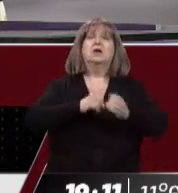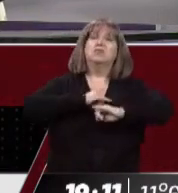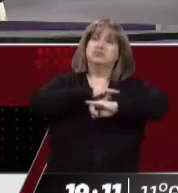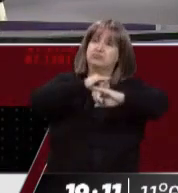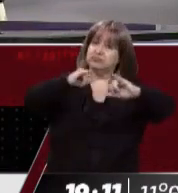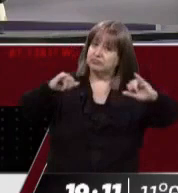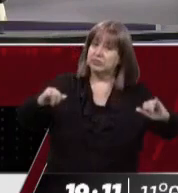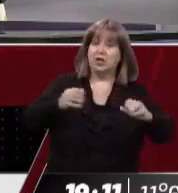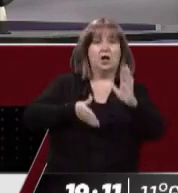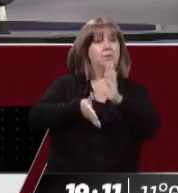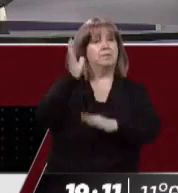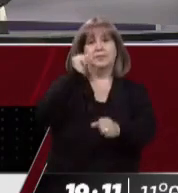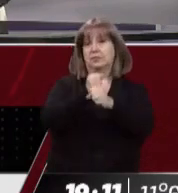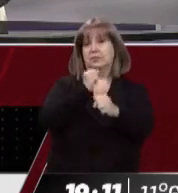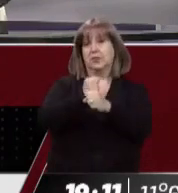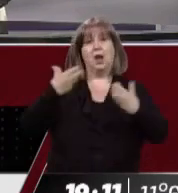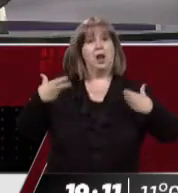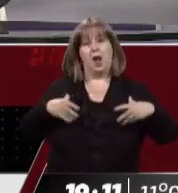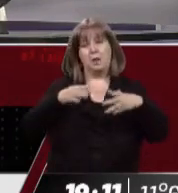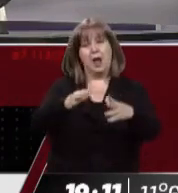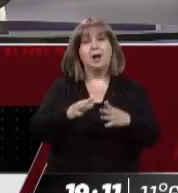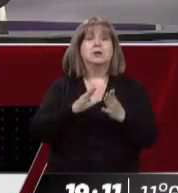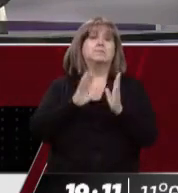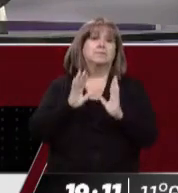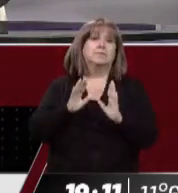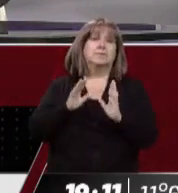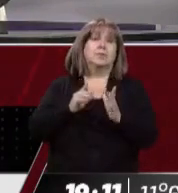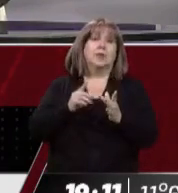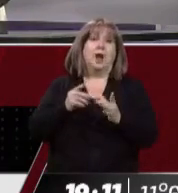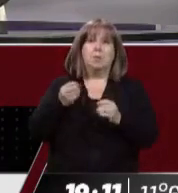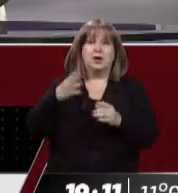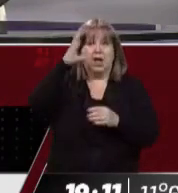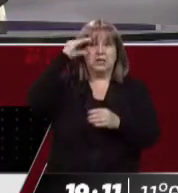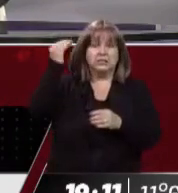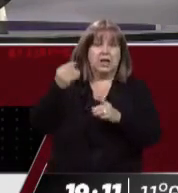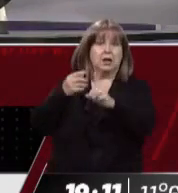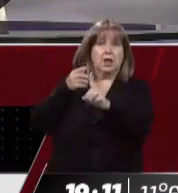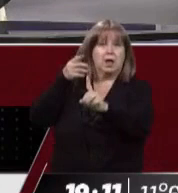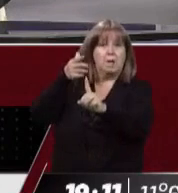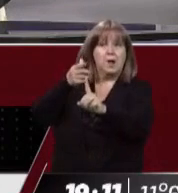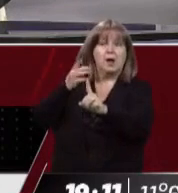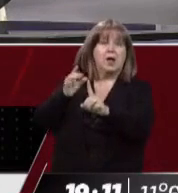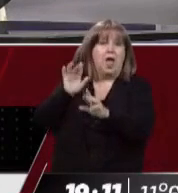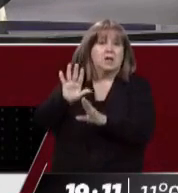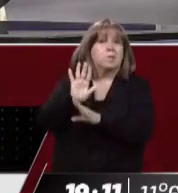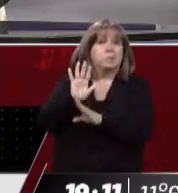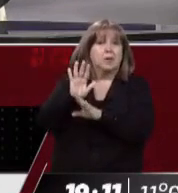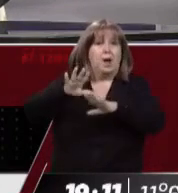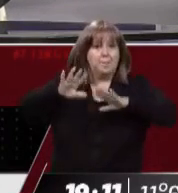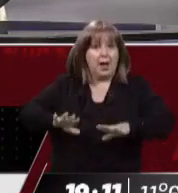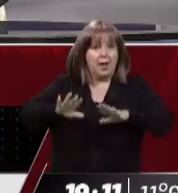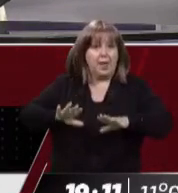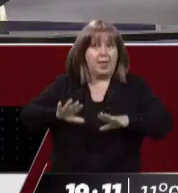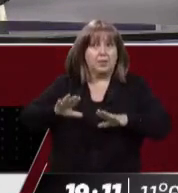expresarse políticamente en adhesión a Cristina Fernández, no hacía falta dejar de trabajar o parar el país. Suárez dijo entonces, esto es una denuncia de